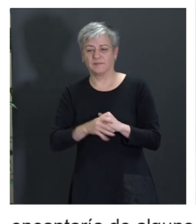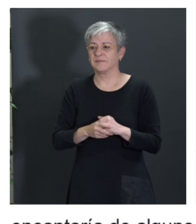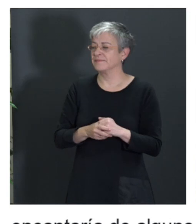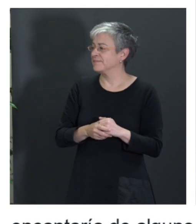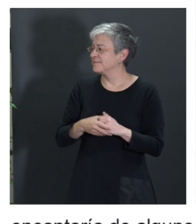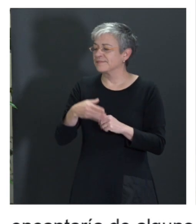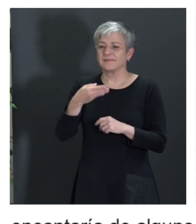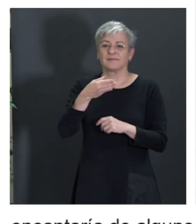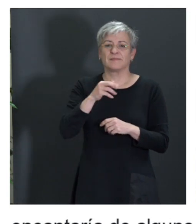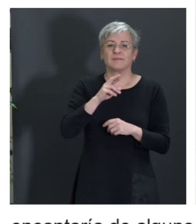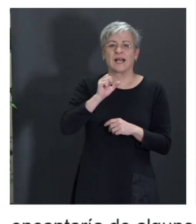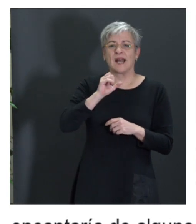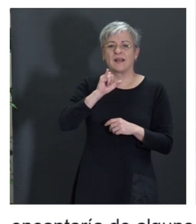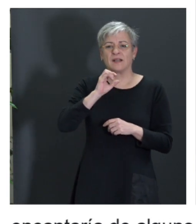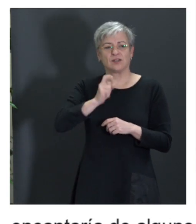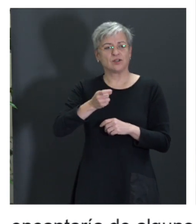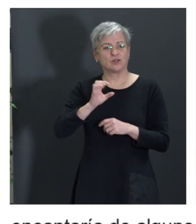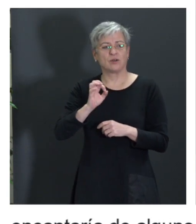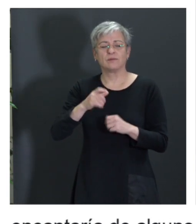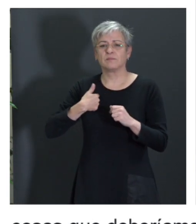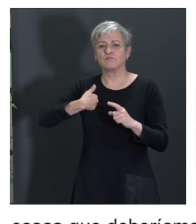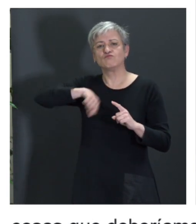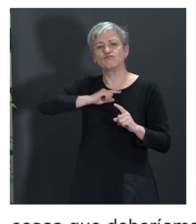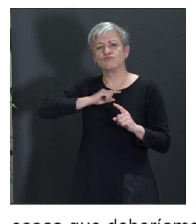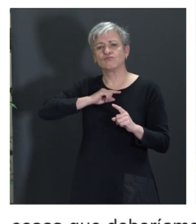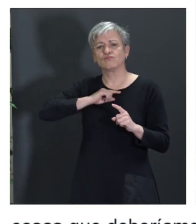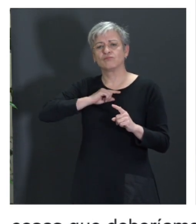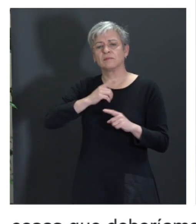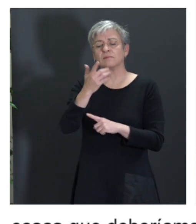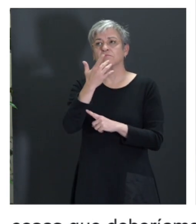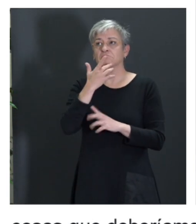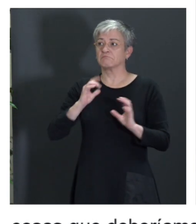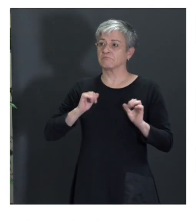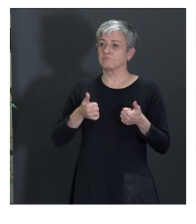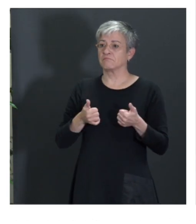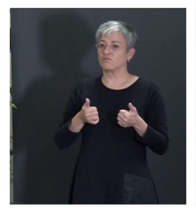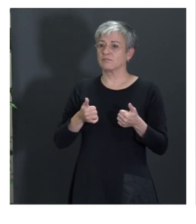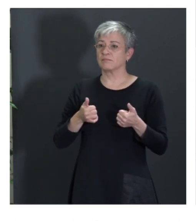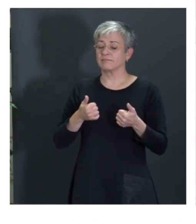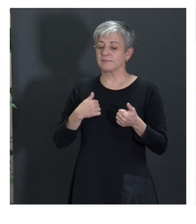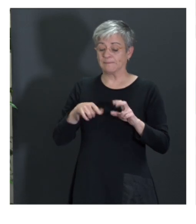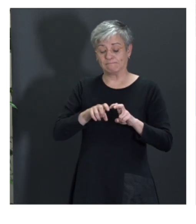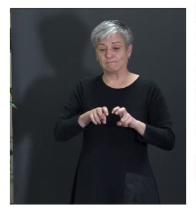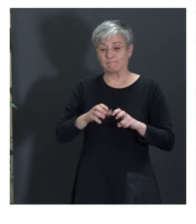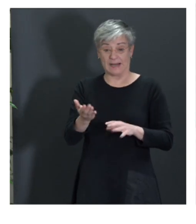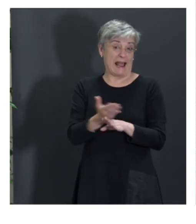¿Breixo? Bueno, pues, yo comenzaba, cuando nos conocimos antes de comenzar esta mesa,